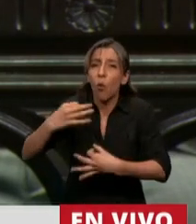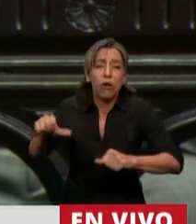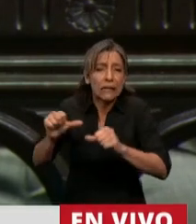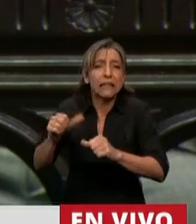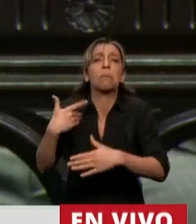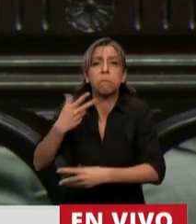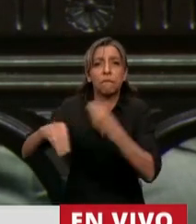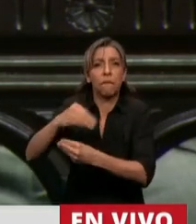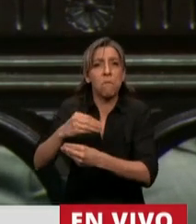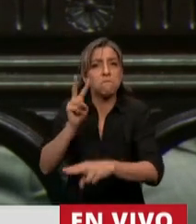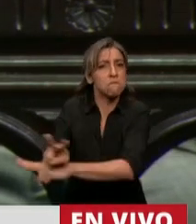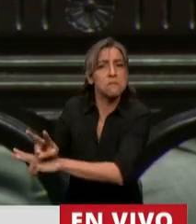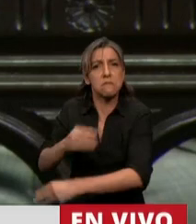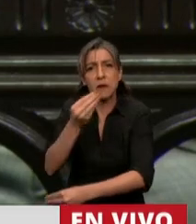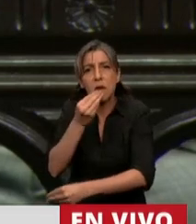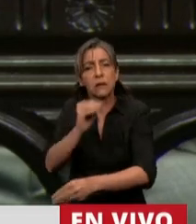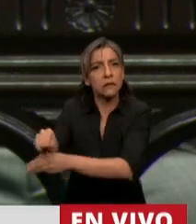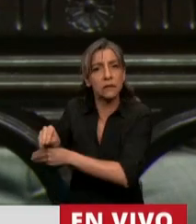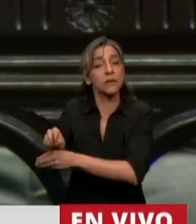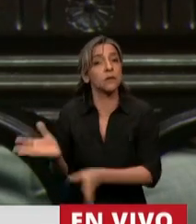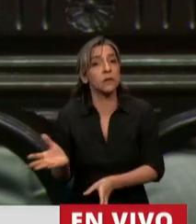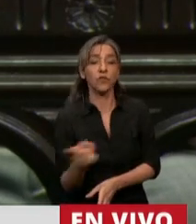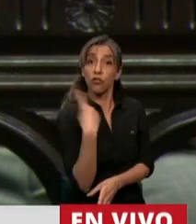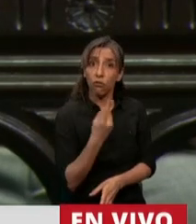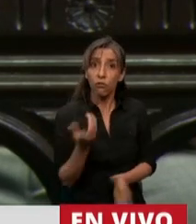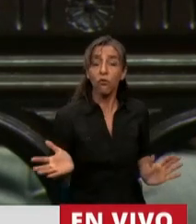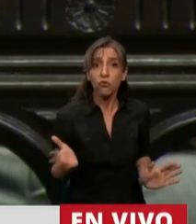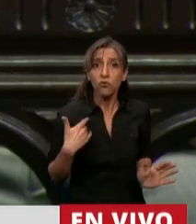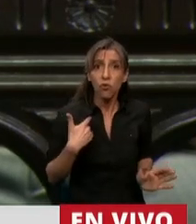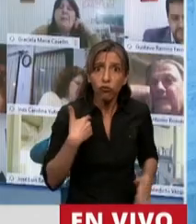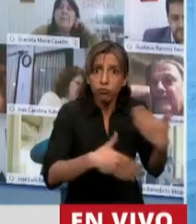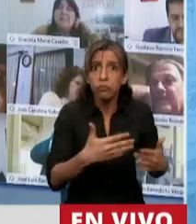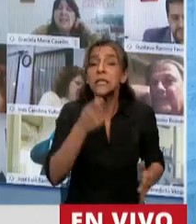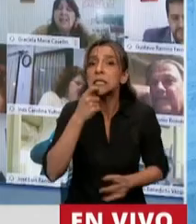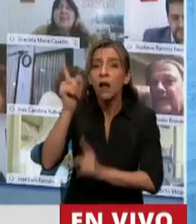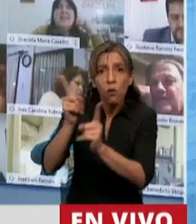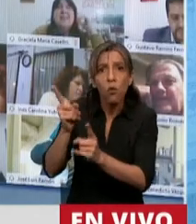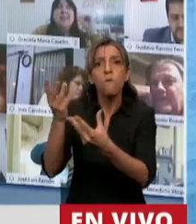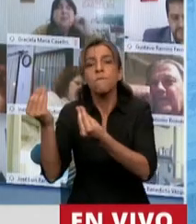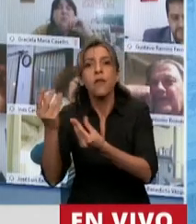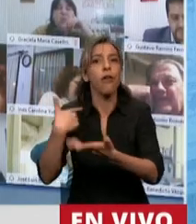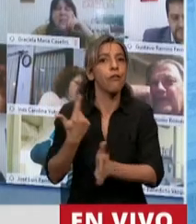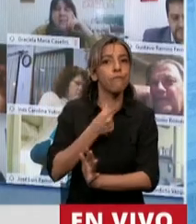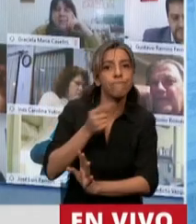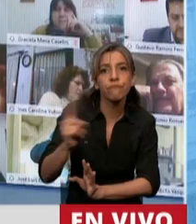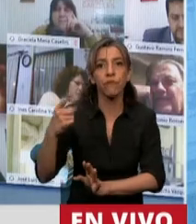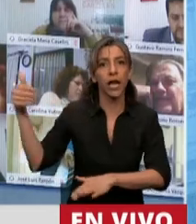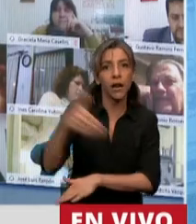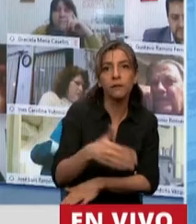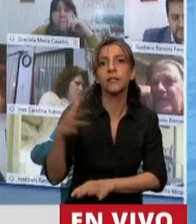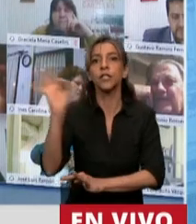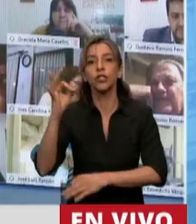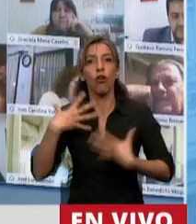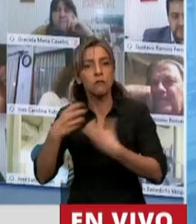Decimos, volvamos. Y el que no quiera venir, que lo diga. No hay problema. Si hay alguien que tiene un temor, si hay alguien que tiene una cuestión de salud,